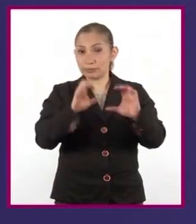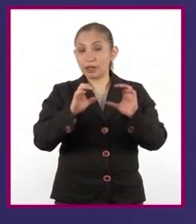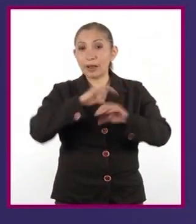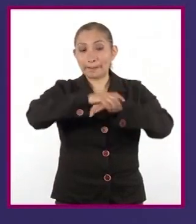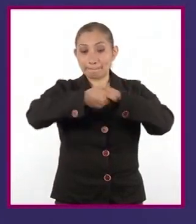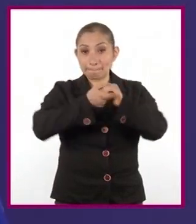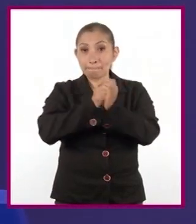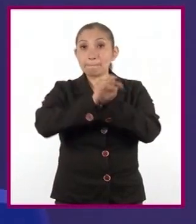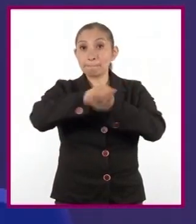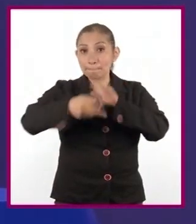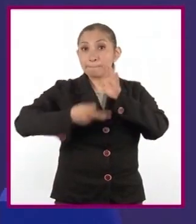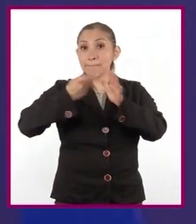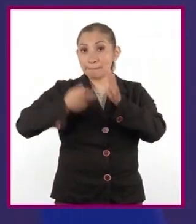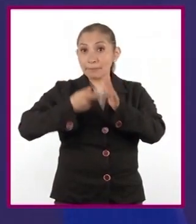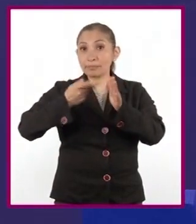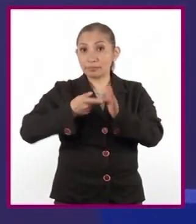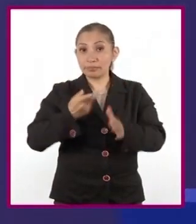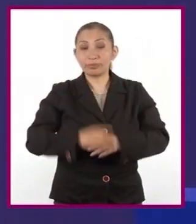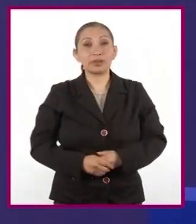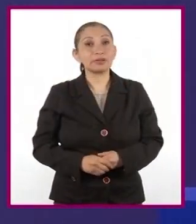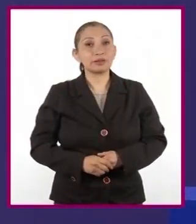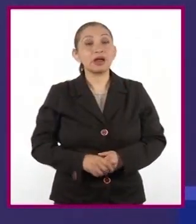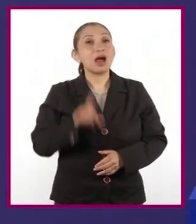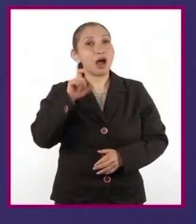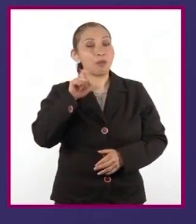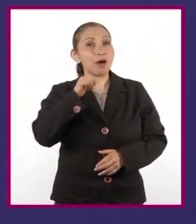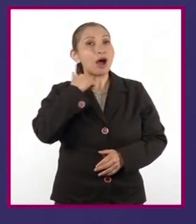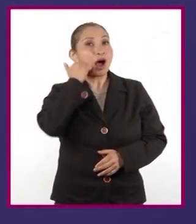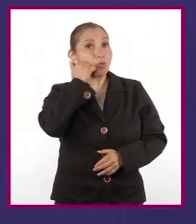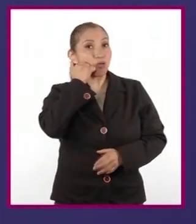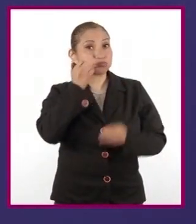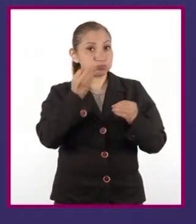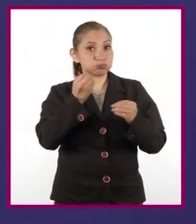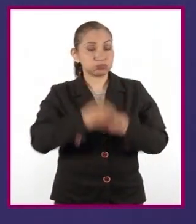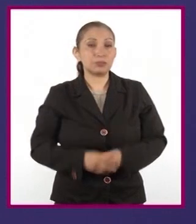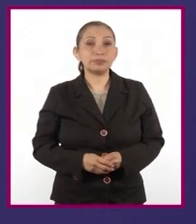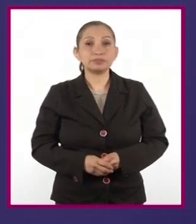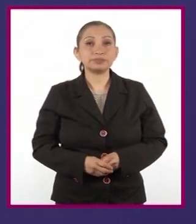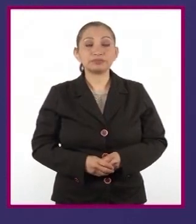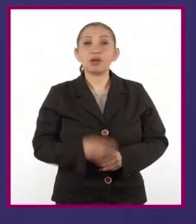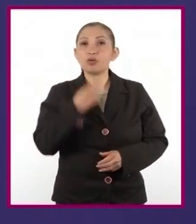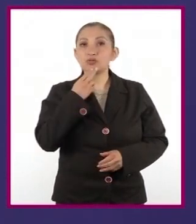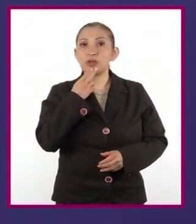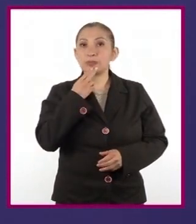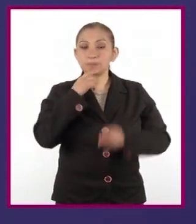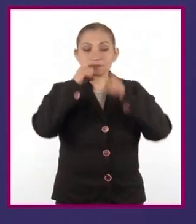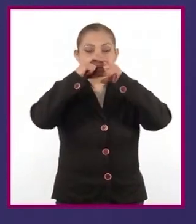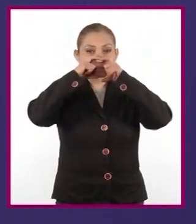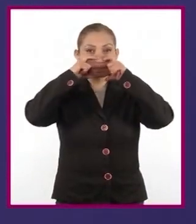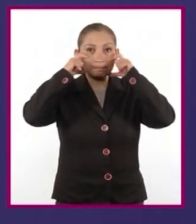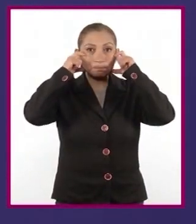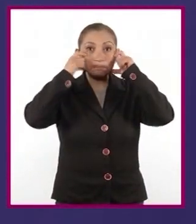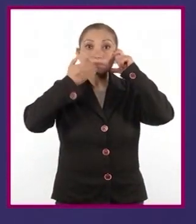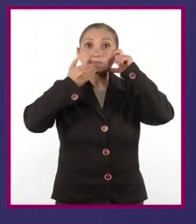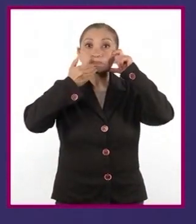lavándonos frecuentemente nuestras manos con agua y abundante jabón, usando el cubrebocas adecuadamente, de